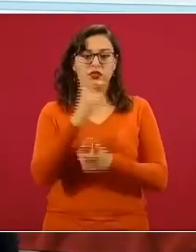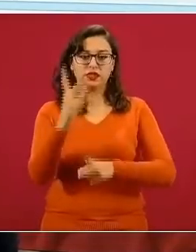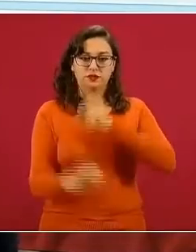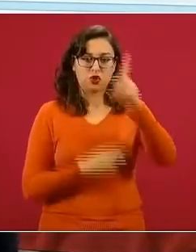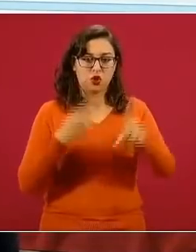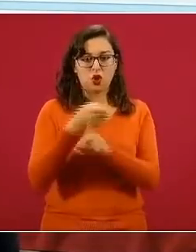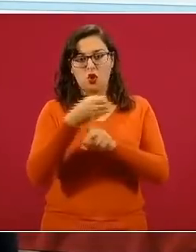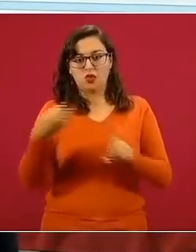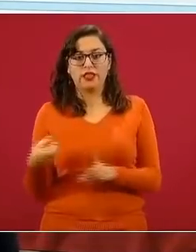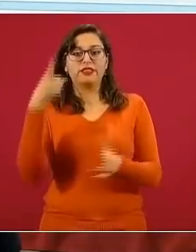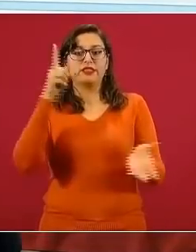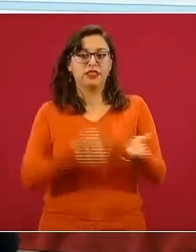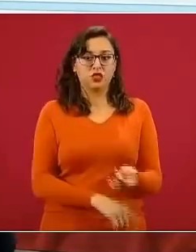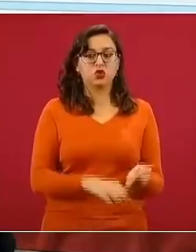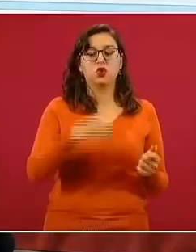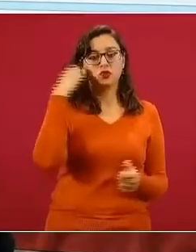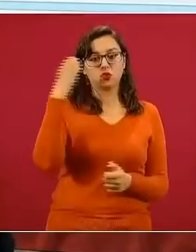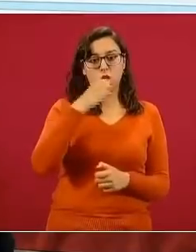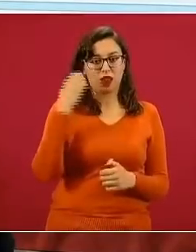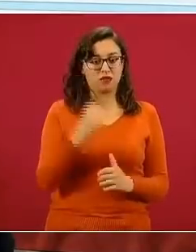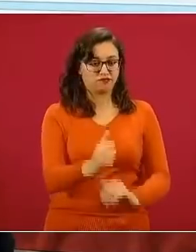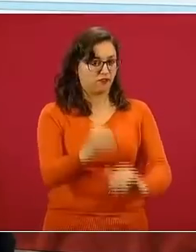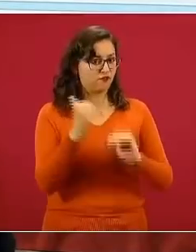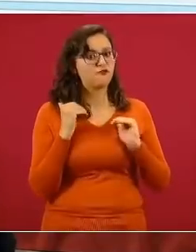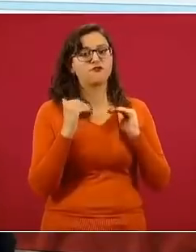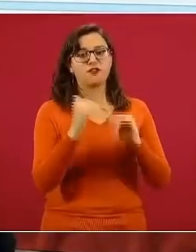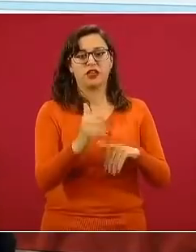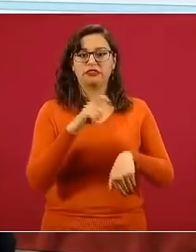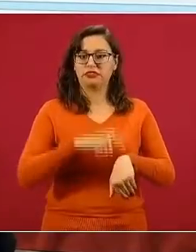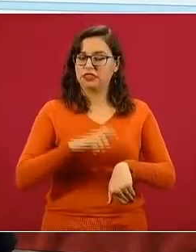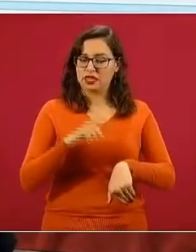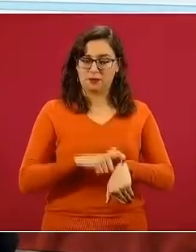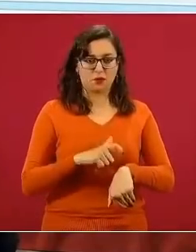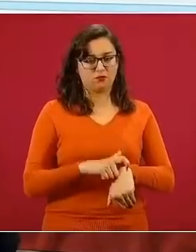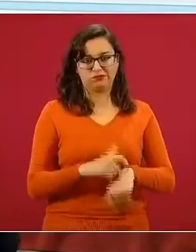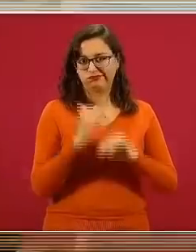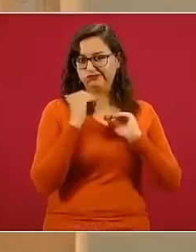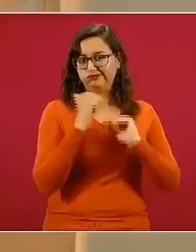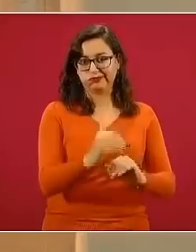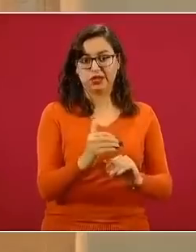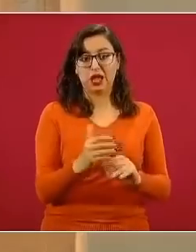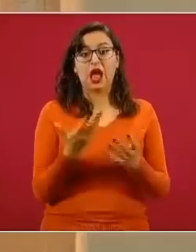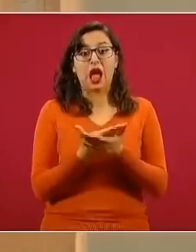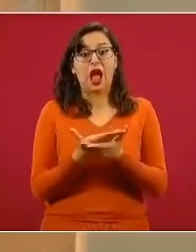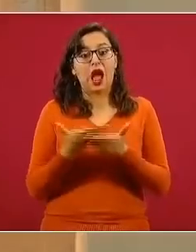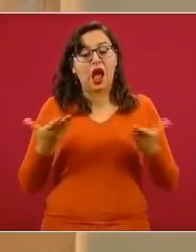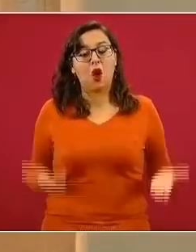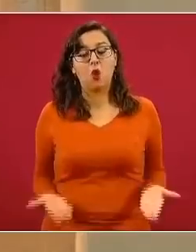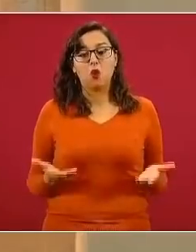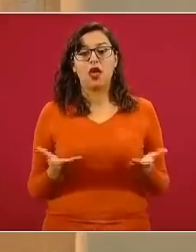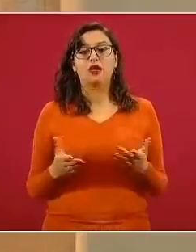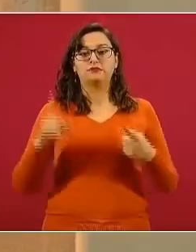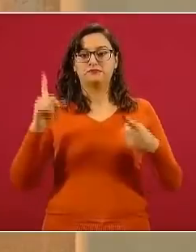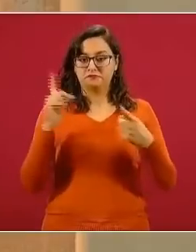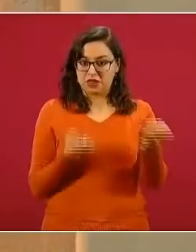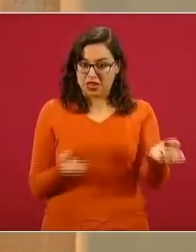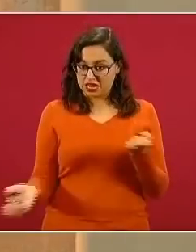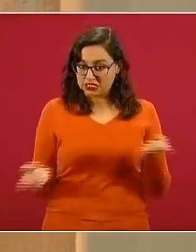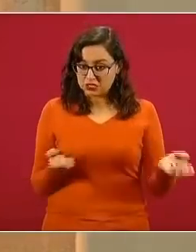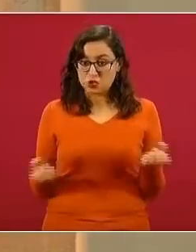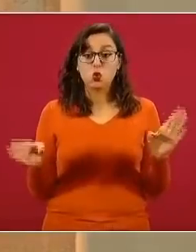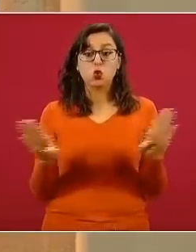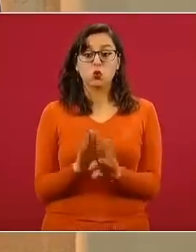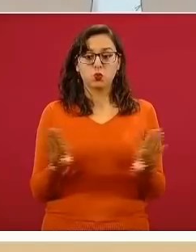al interior de las escuelas y con muchas limitaciones de infraestructura y de tiempo asignado. Ahora se ve más a la actividad física